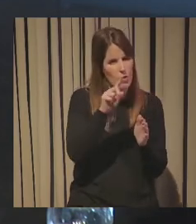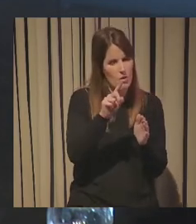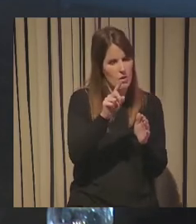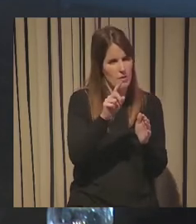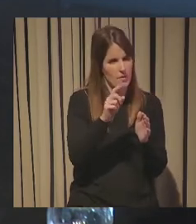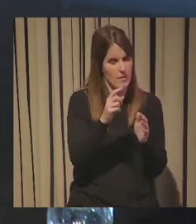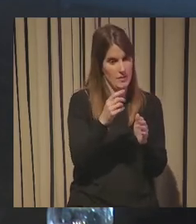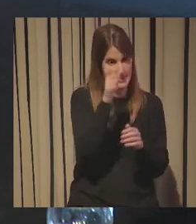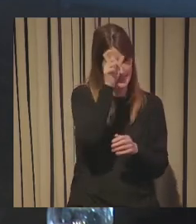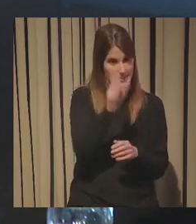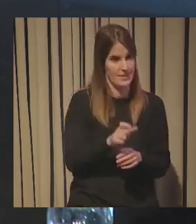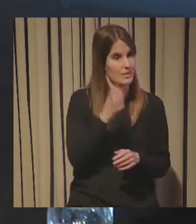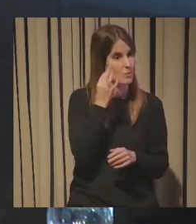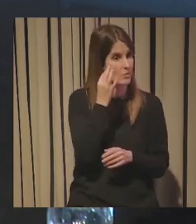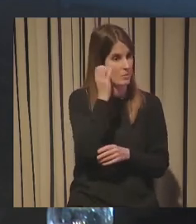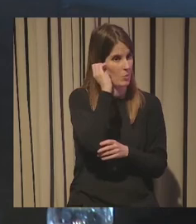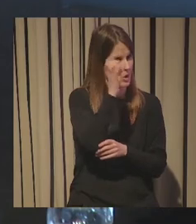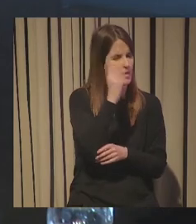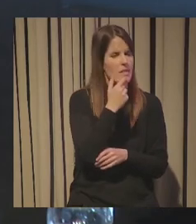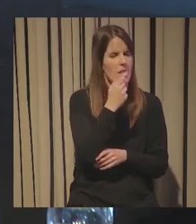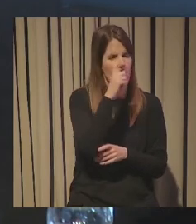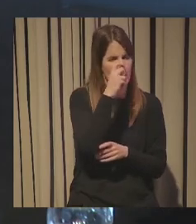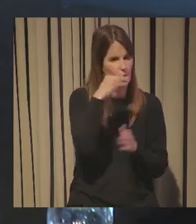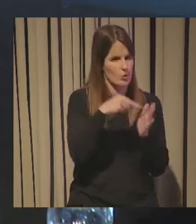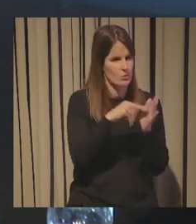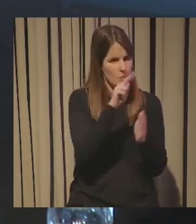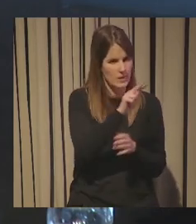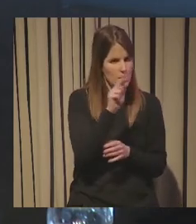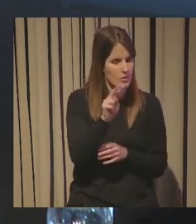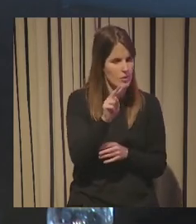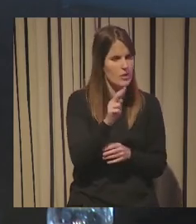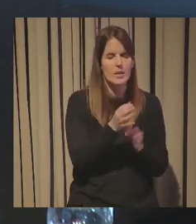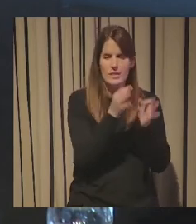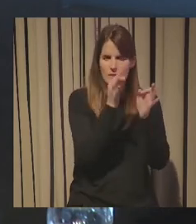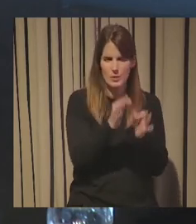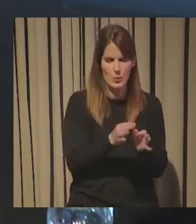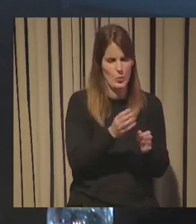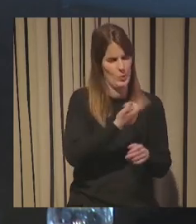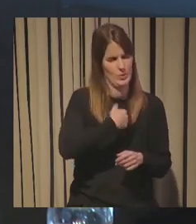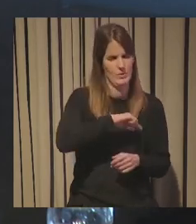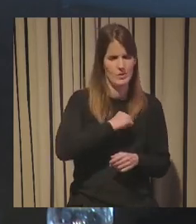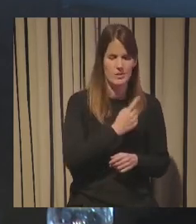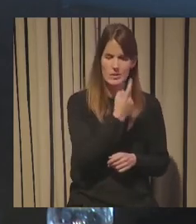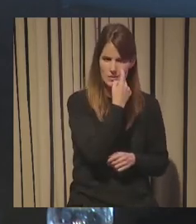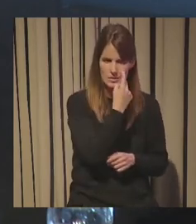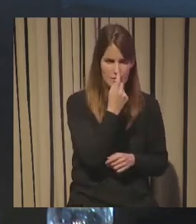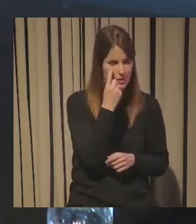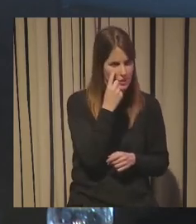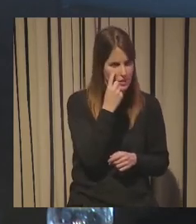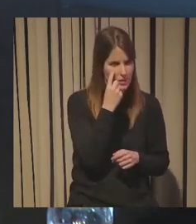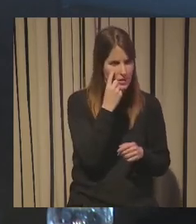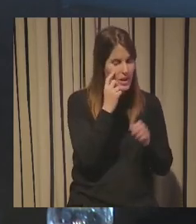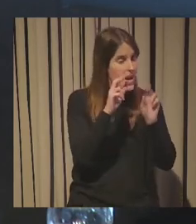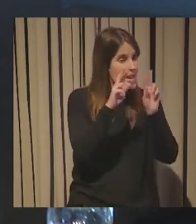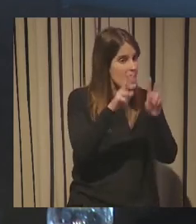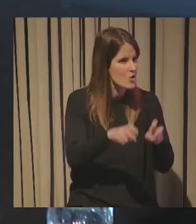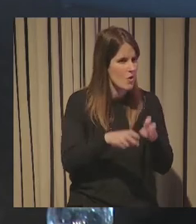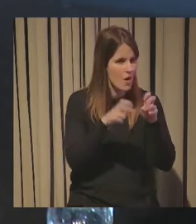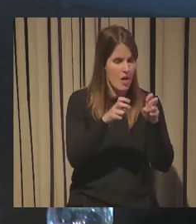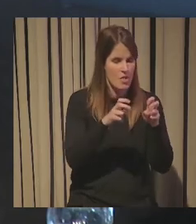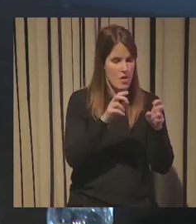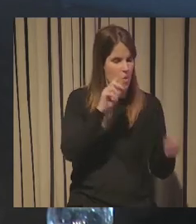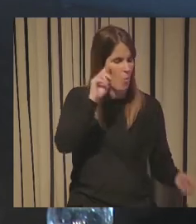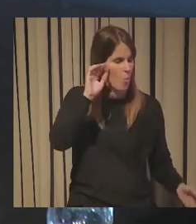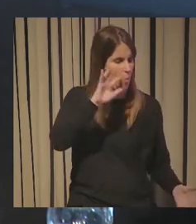la ponente dijo que en el año 2022 íbamos a ser testigos de innovación como nunca jamás lo